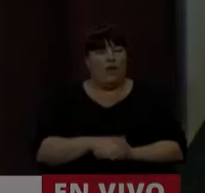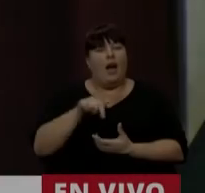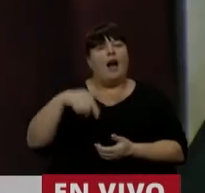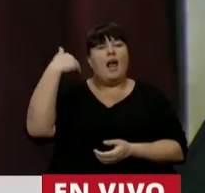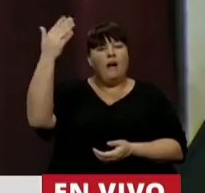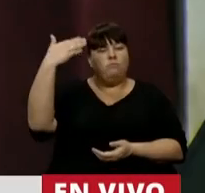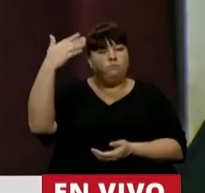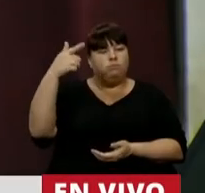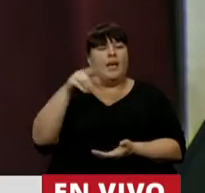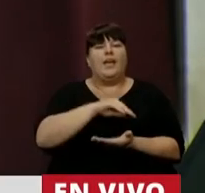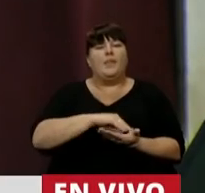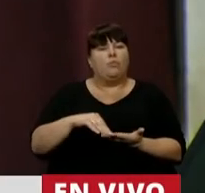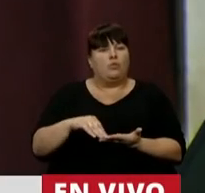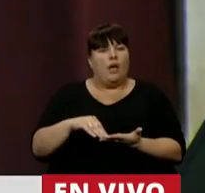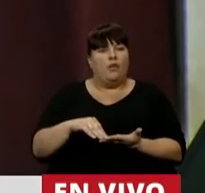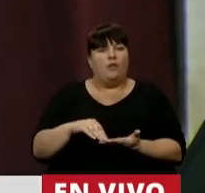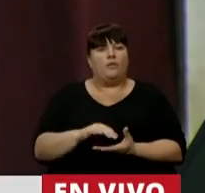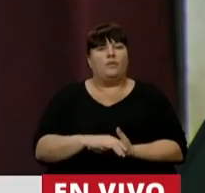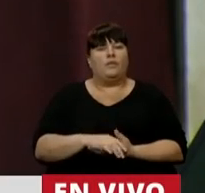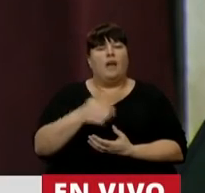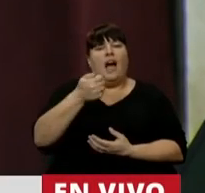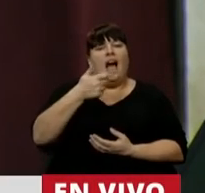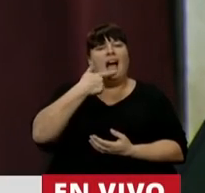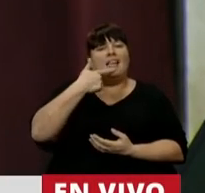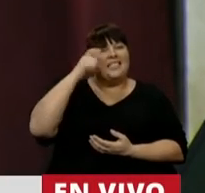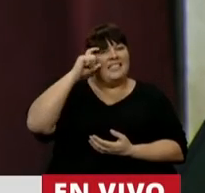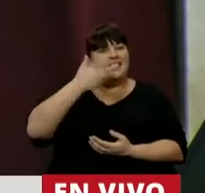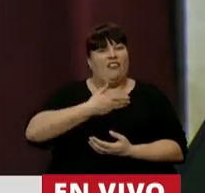En uso de la palabra, el diputado Alberto Azef.